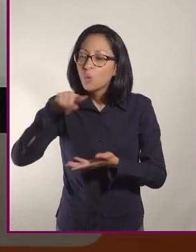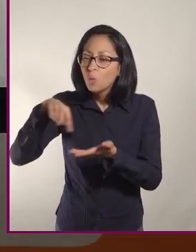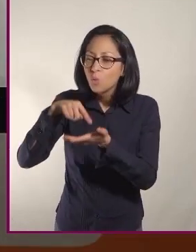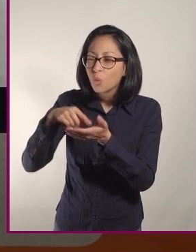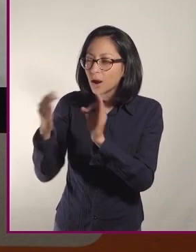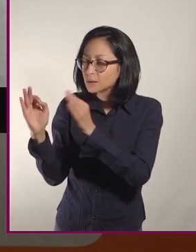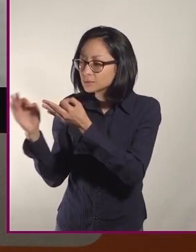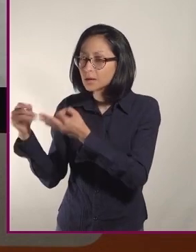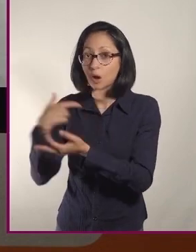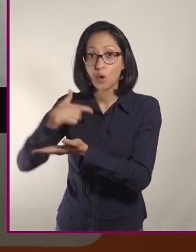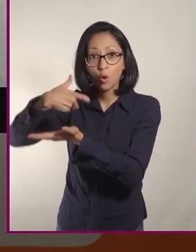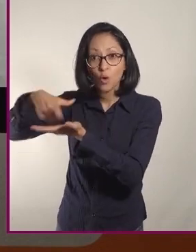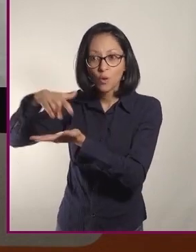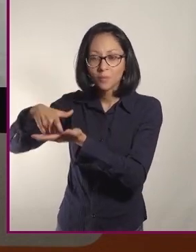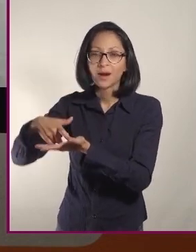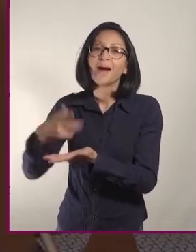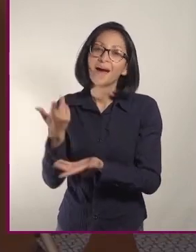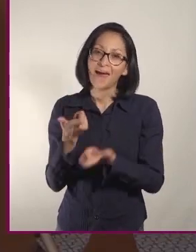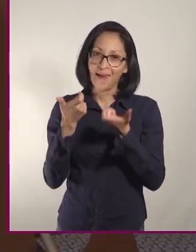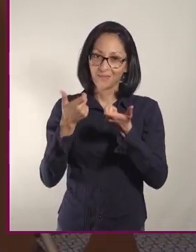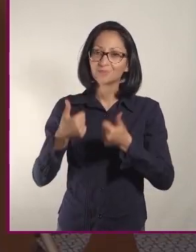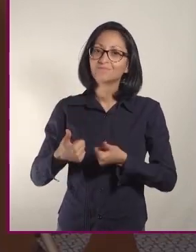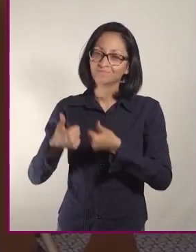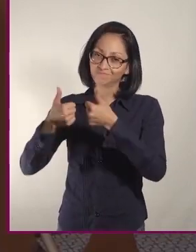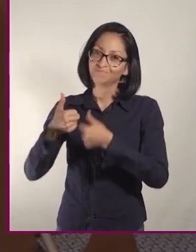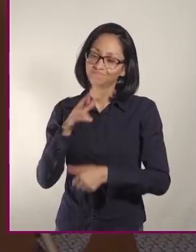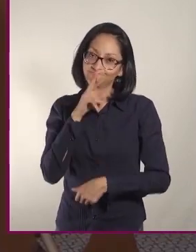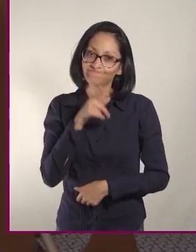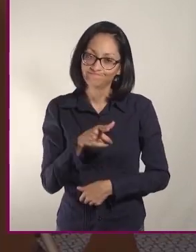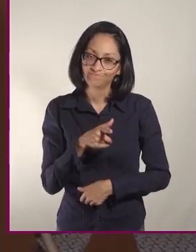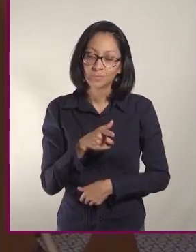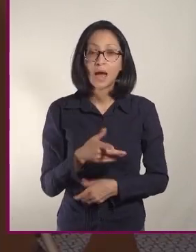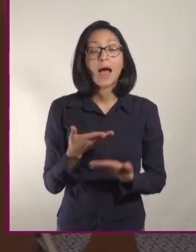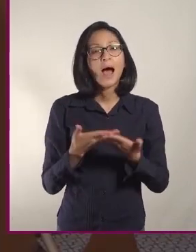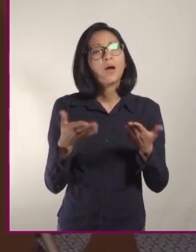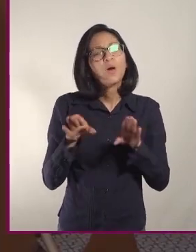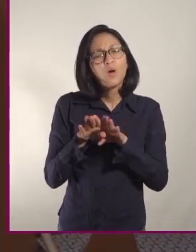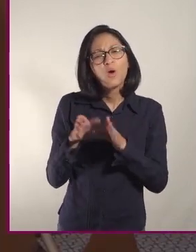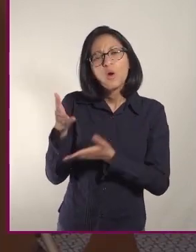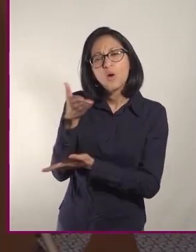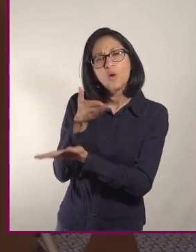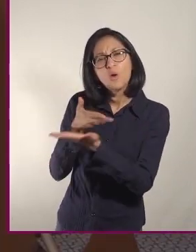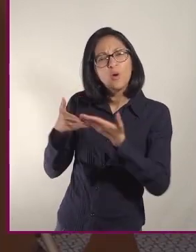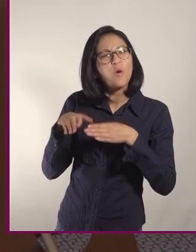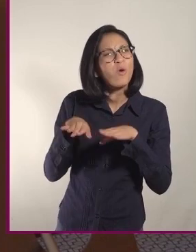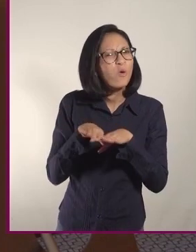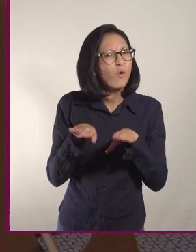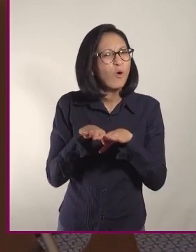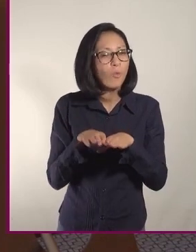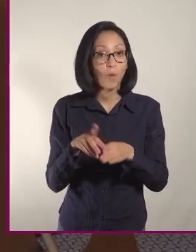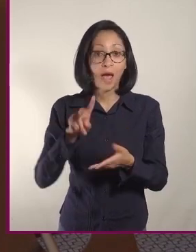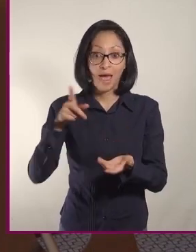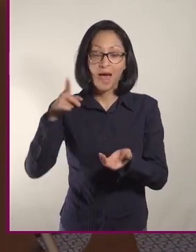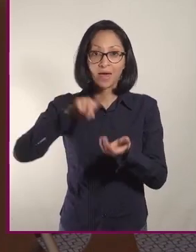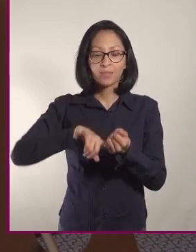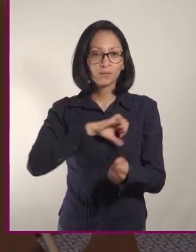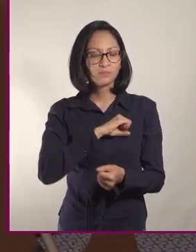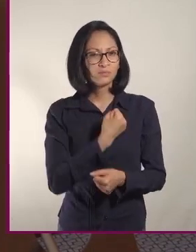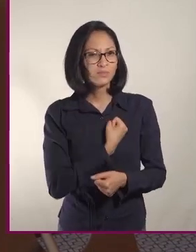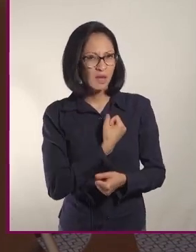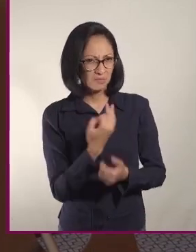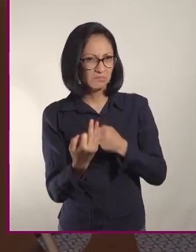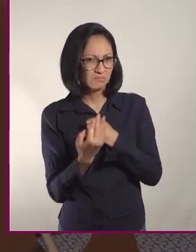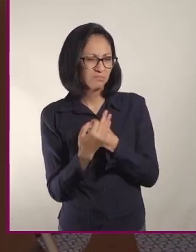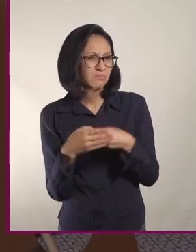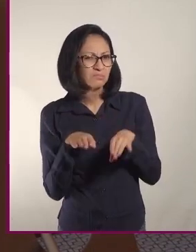pues ayuda económicamente a toda la comunidad. ¿Cómo se comparte, cómo se convive y qué efectos tiene en la salud la tradición culinaria del